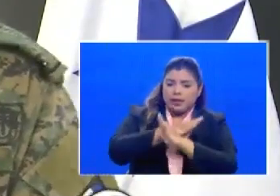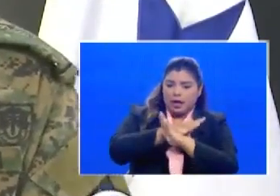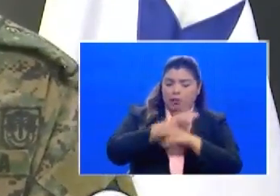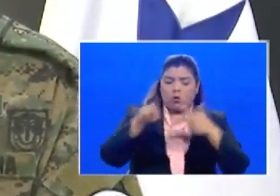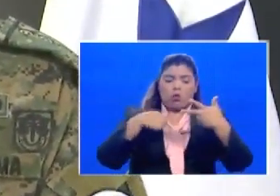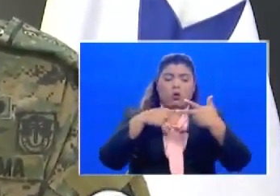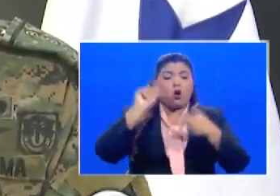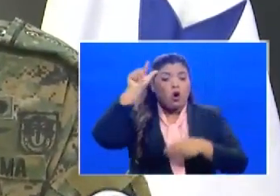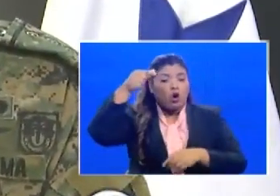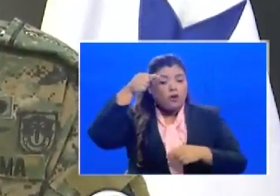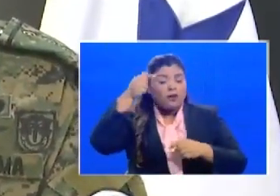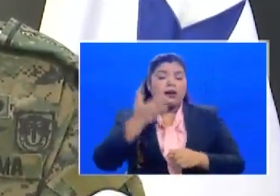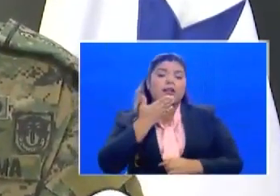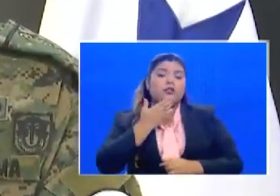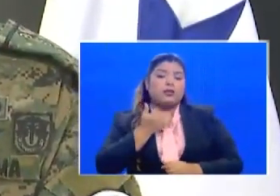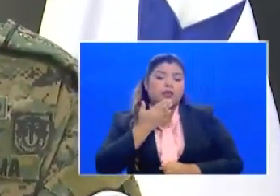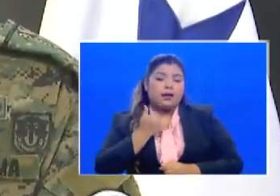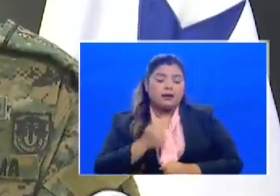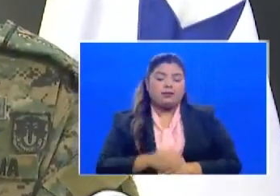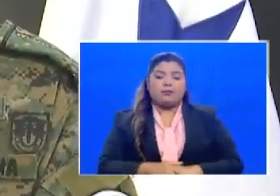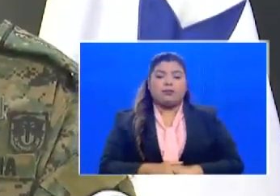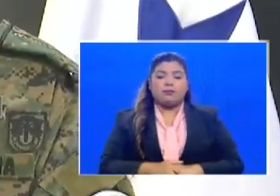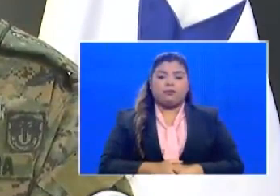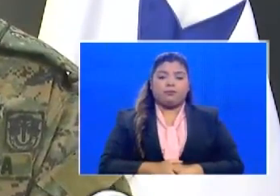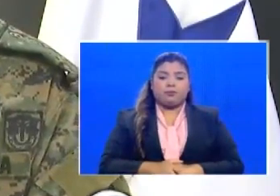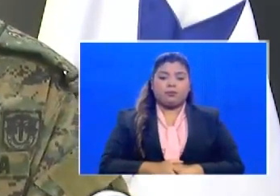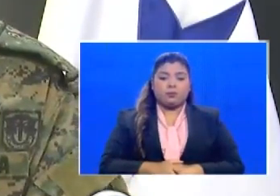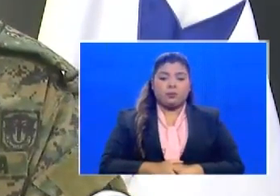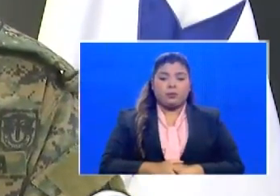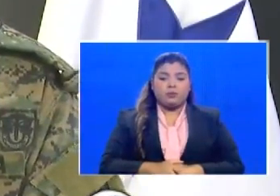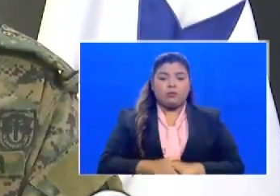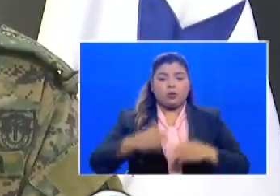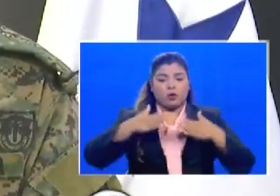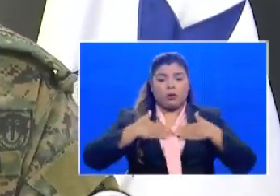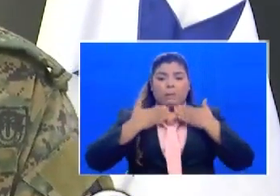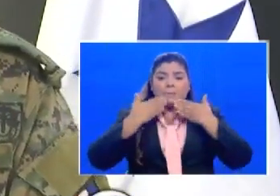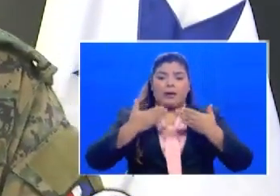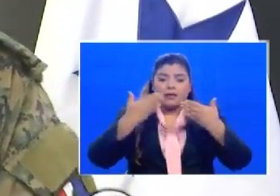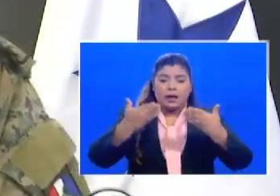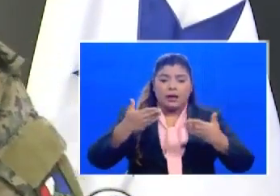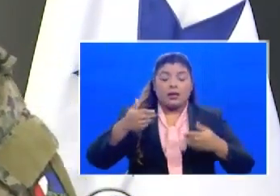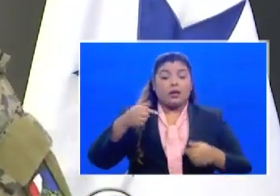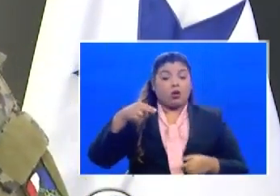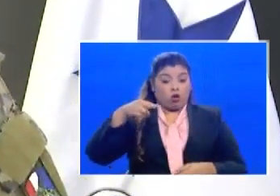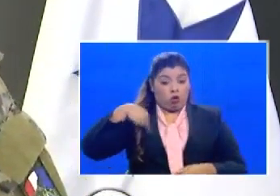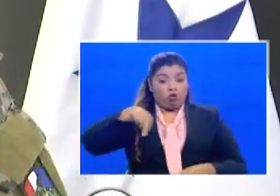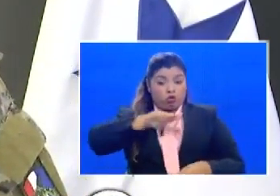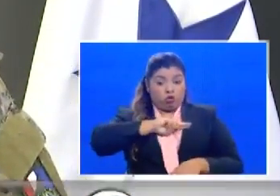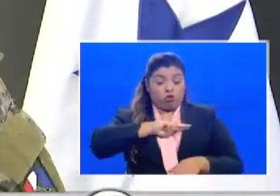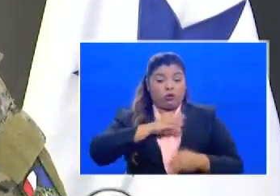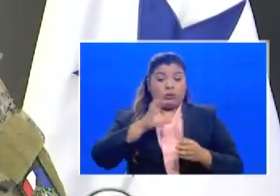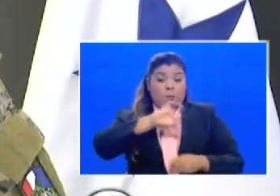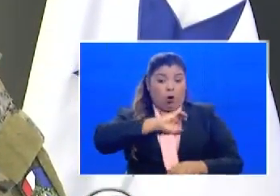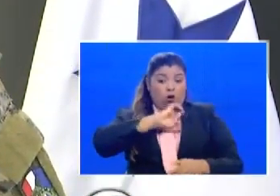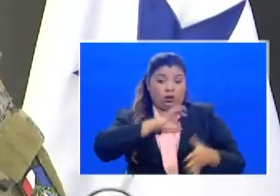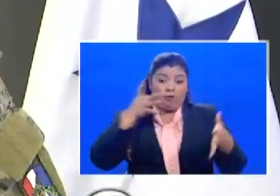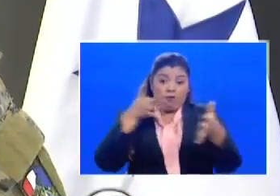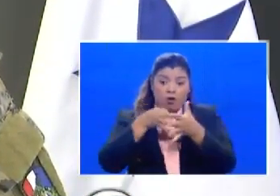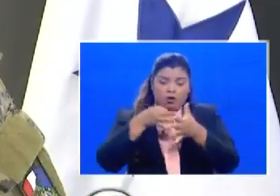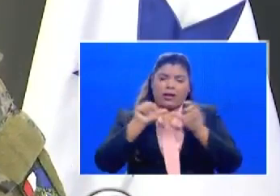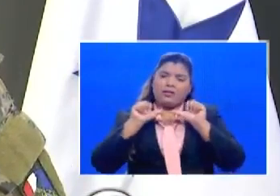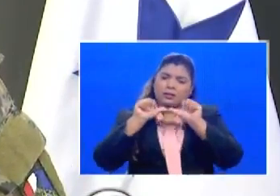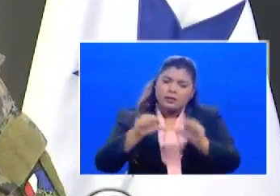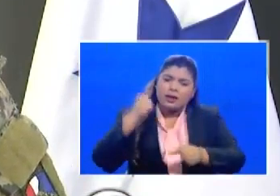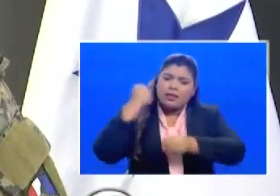Darién y para finalizar solo dejaré a la población el mensaje de que el SENAFROM sigue trabajando en temas